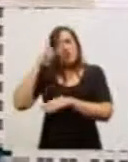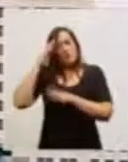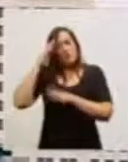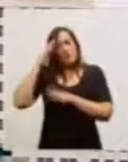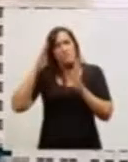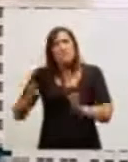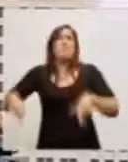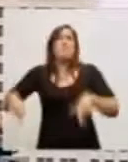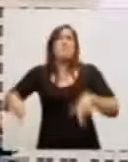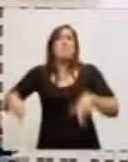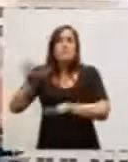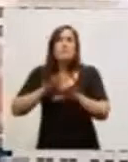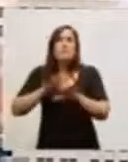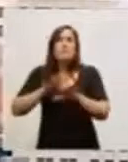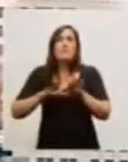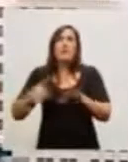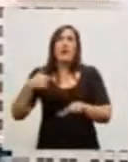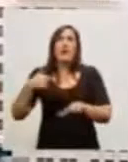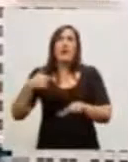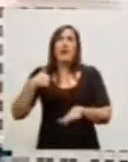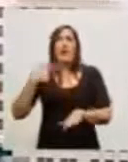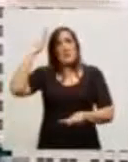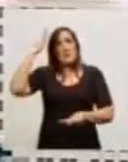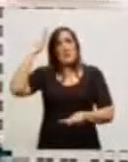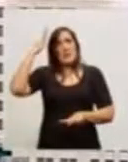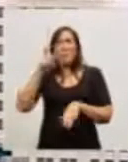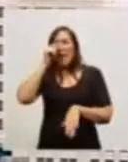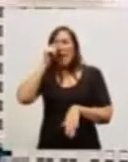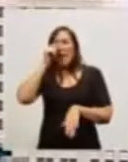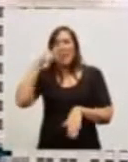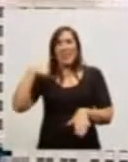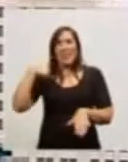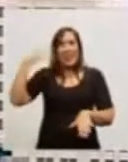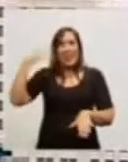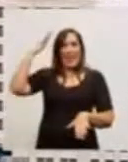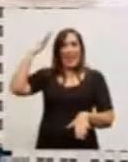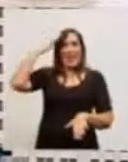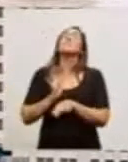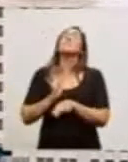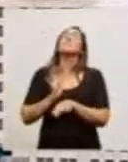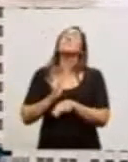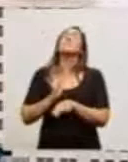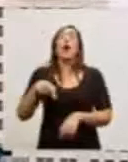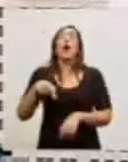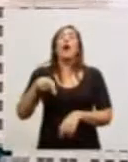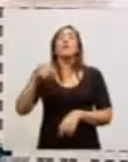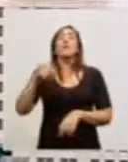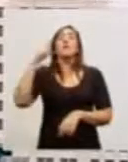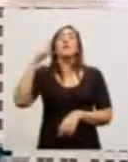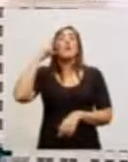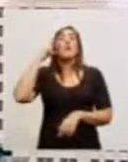prevención, toco madera, ¿no?, del dengue, y una cobertura de vacuna antigripal hoy del 90% que nos ha